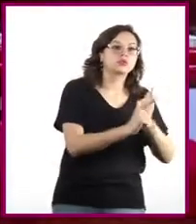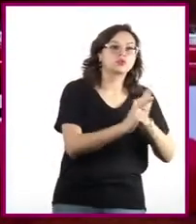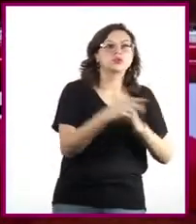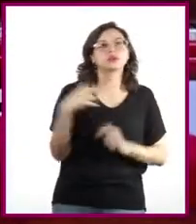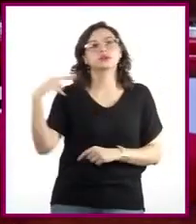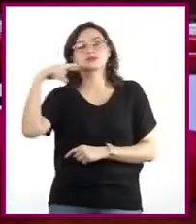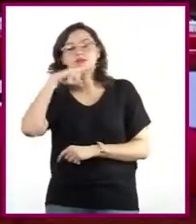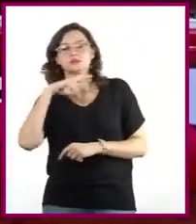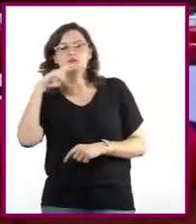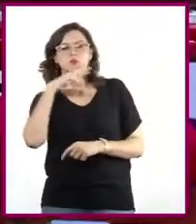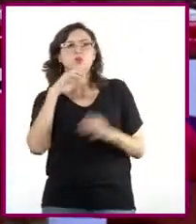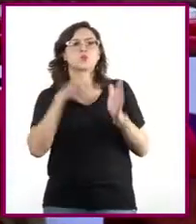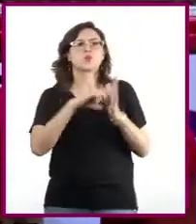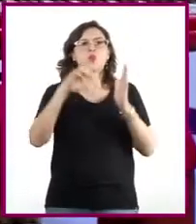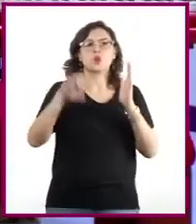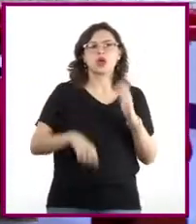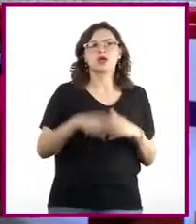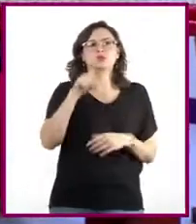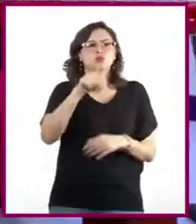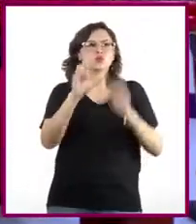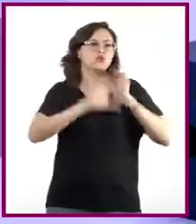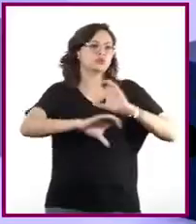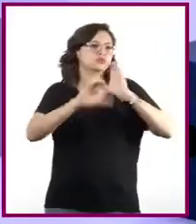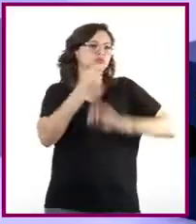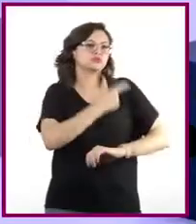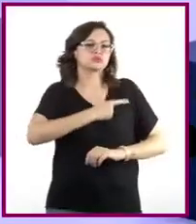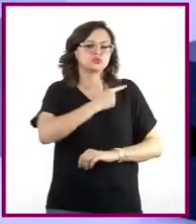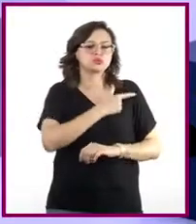con tus palmas lleva el ritmo de tu canción favorita.